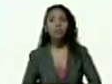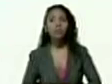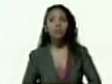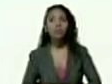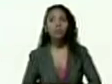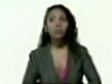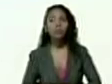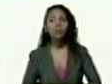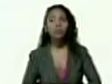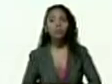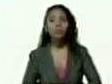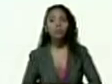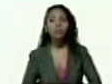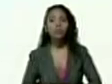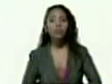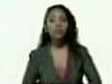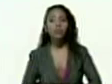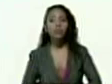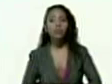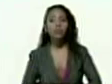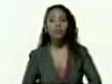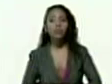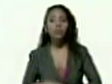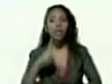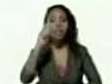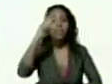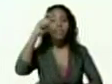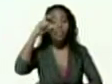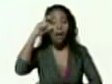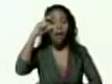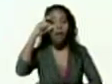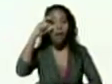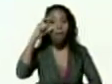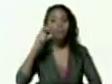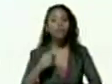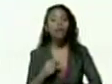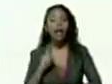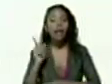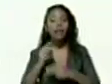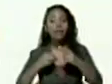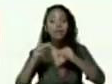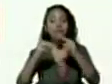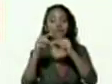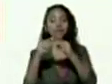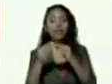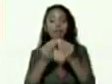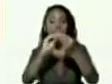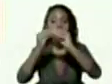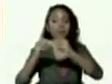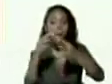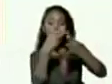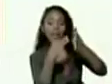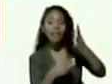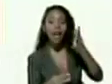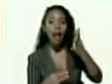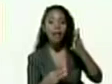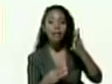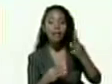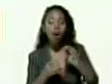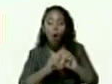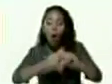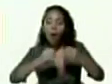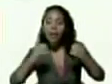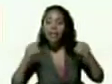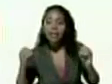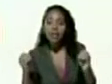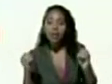Tania Díaz tenemos que preparar un conjunto de micros de materiales conjuntamente con organización